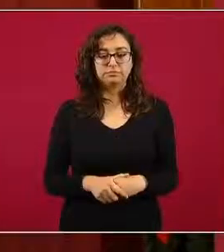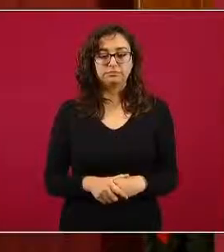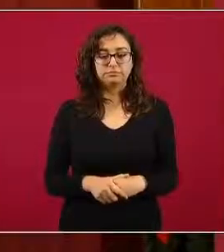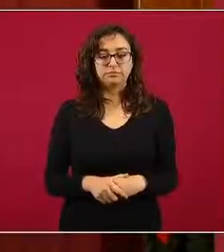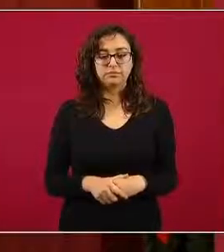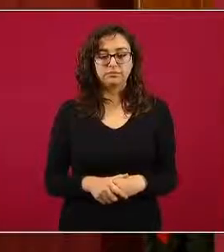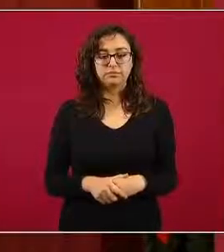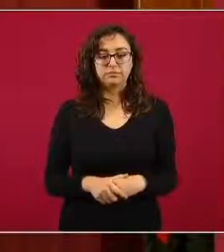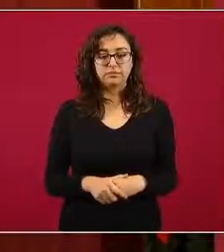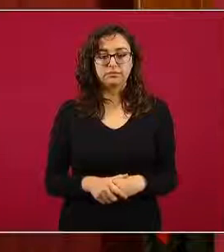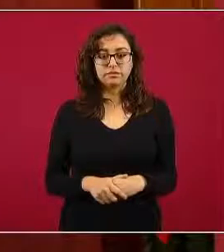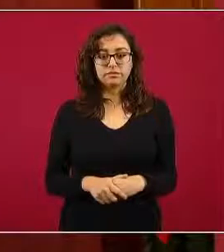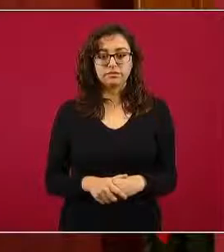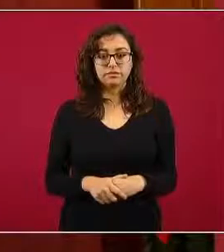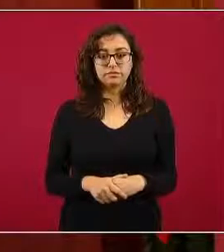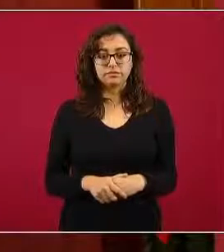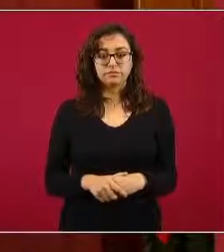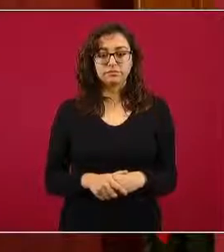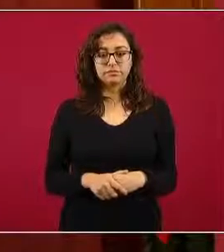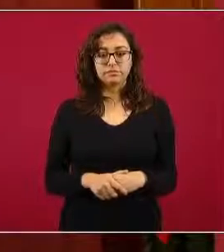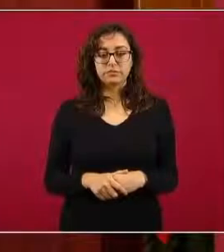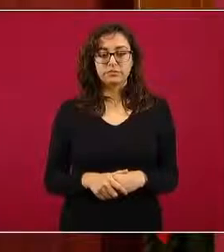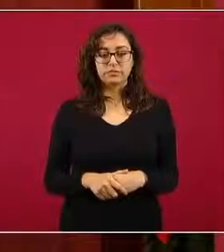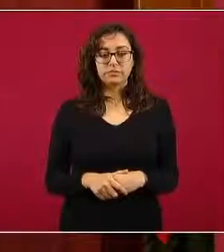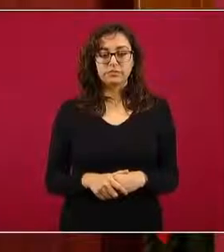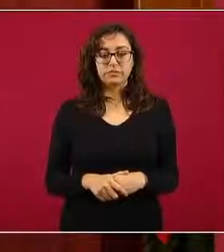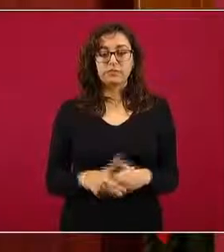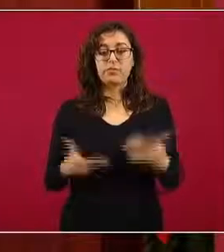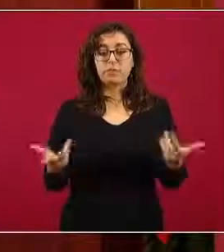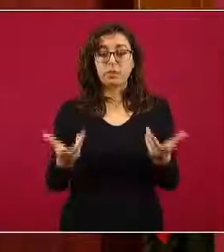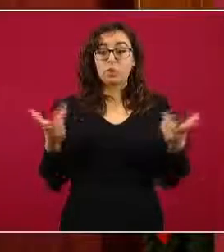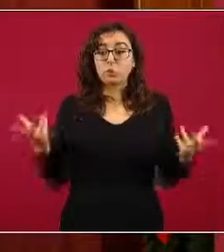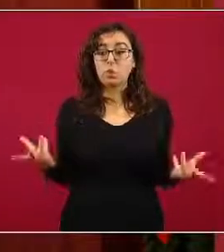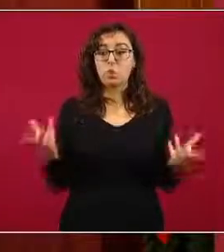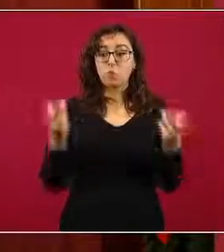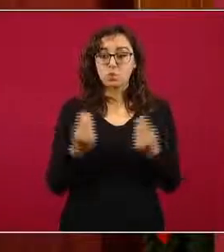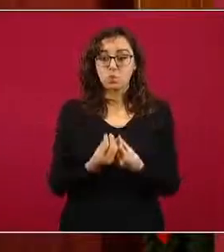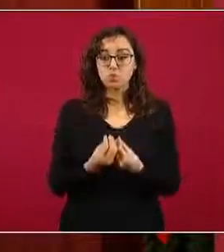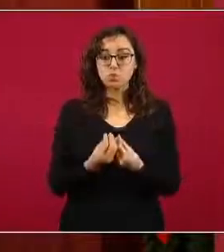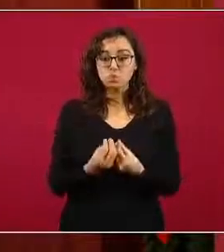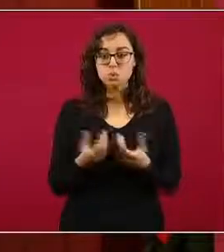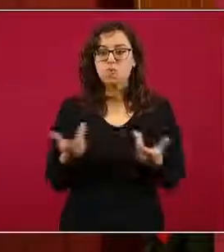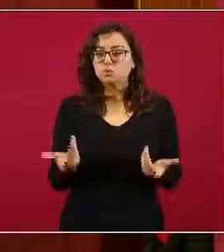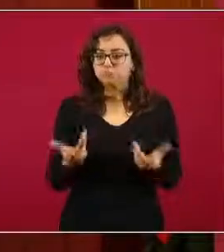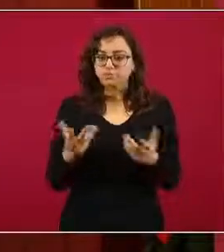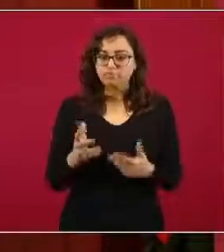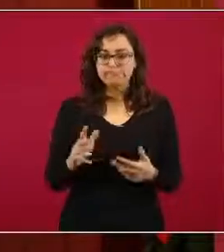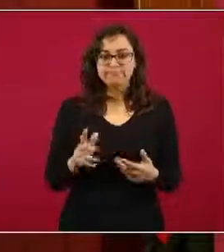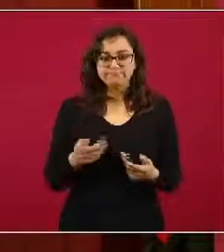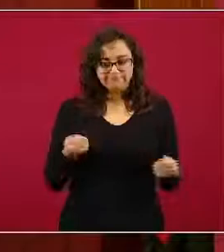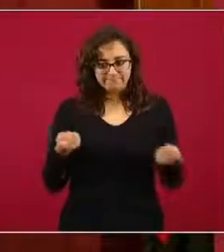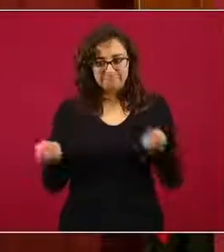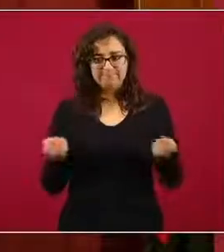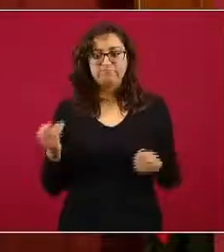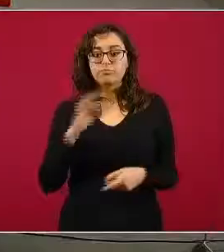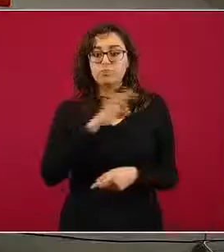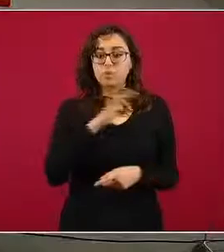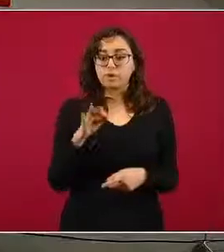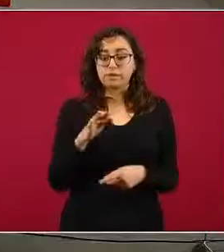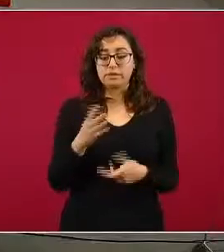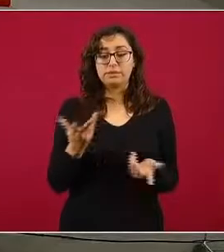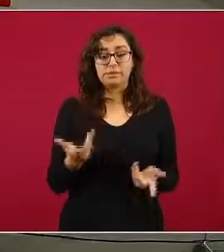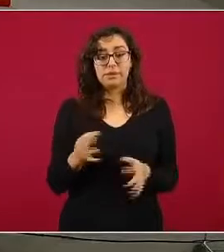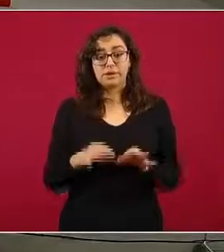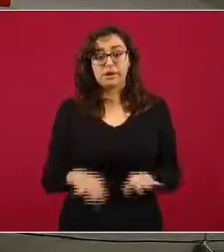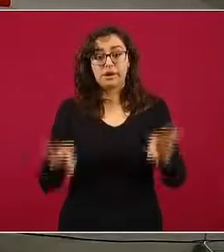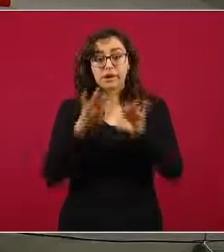los contagios. Recordemos, de manera colectiva, lo importante es, si no tenemos ninguna actividad esencial